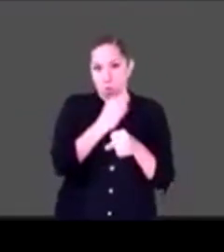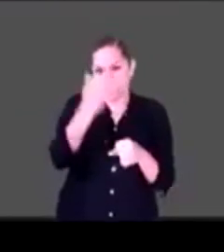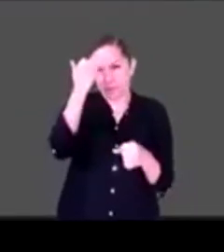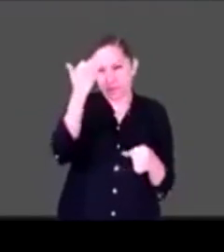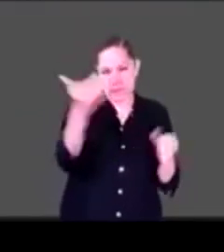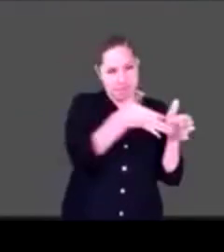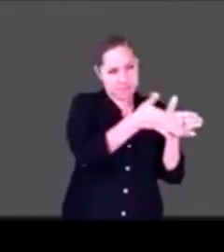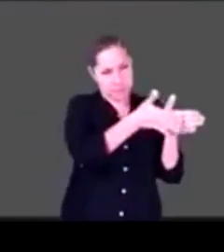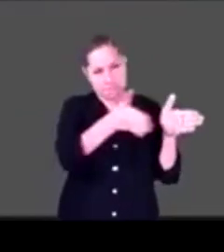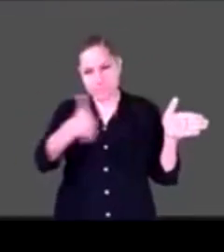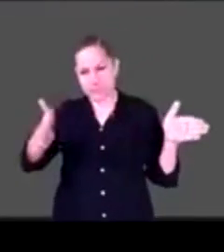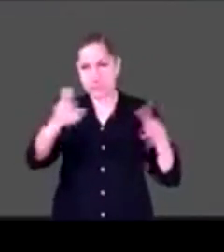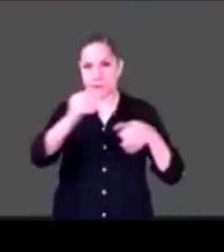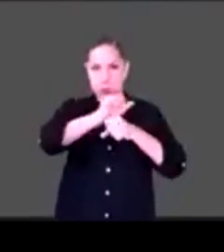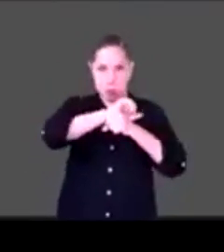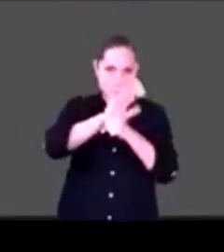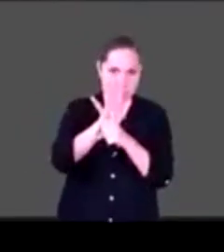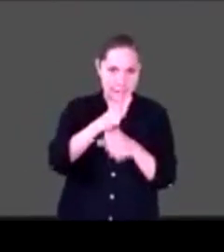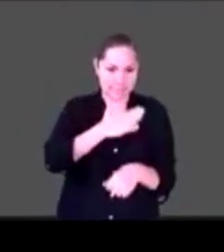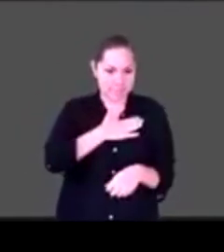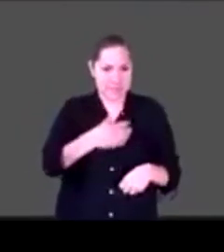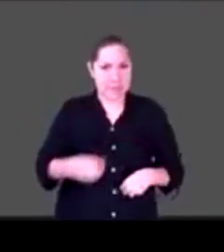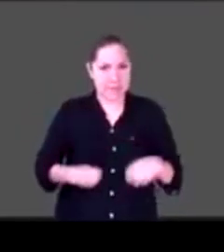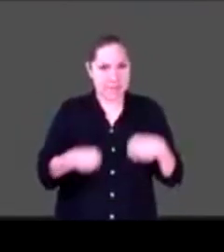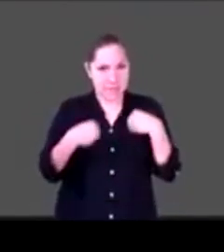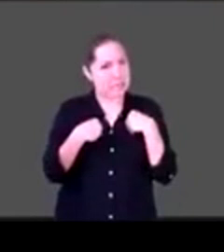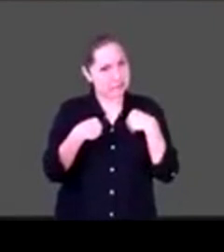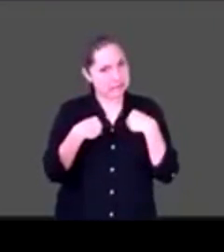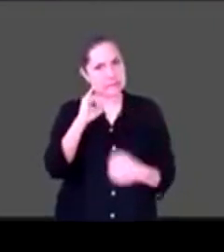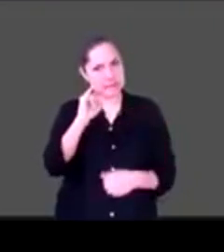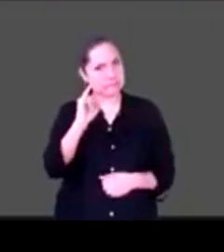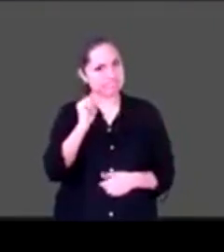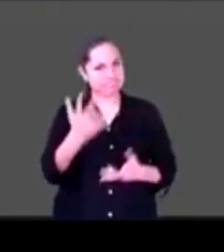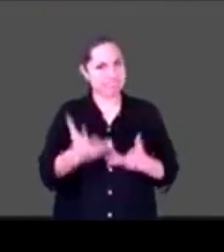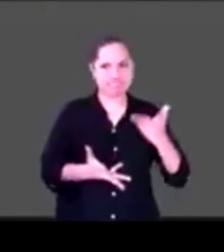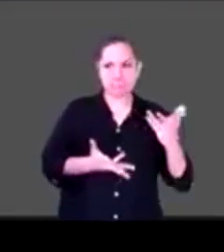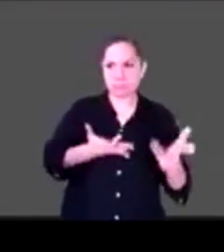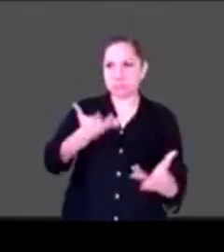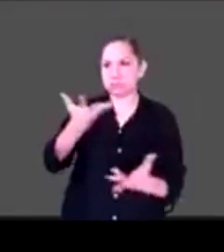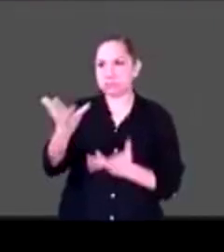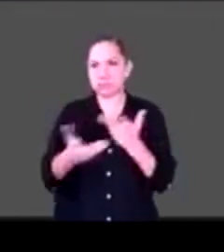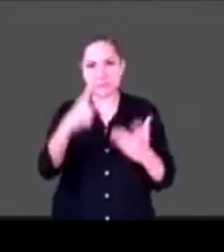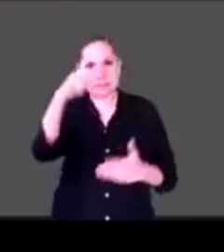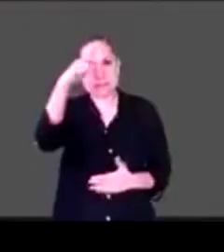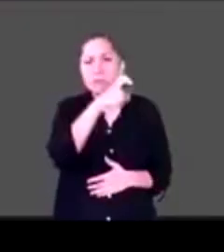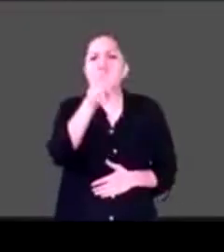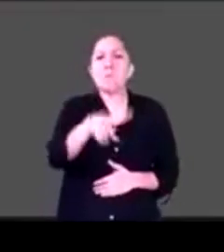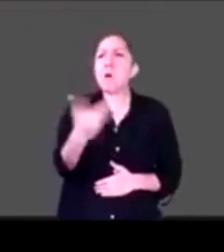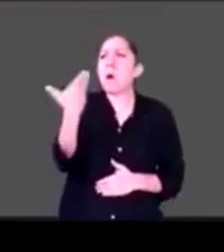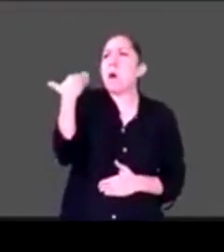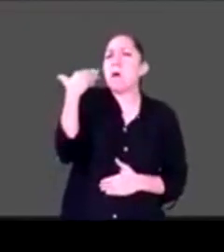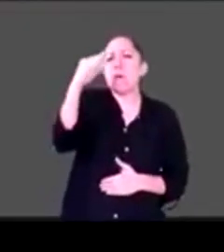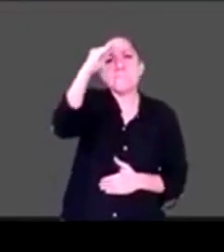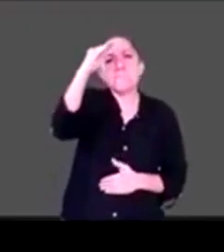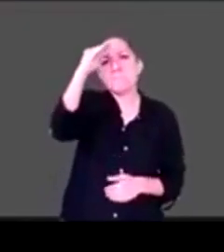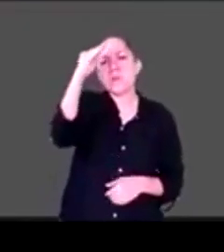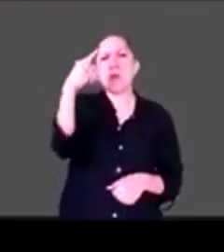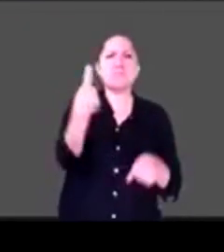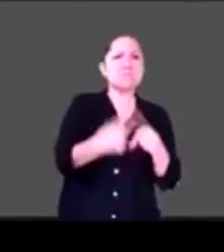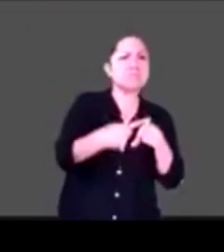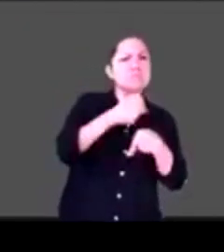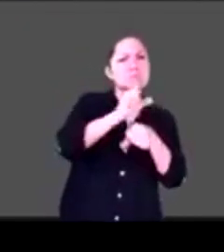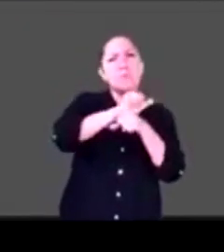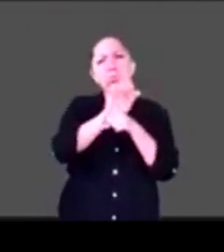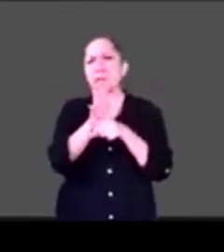esta pandemia es un tanto difícil porque en realidad pues nadie nos lo esperábamos, ¿no? Si de por sí el entorno